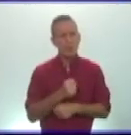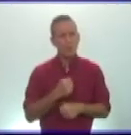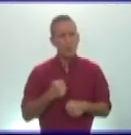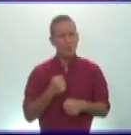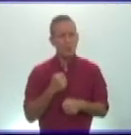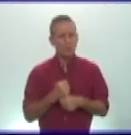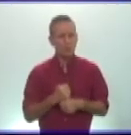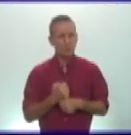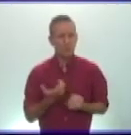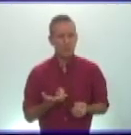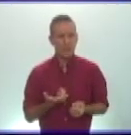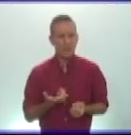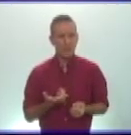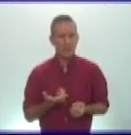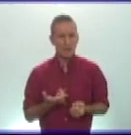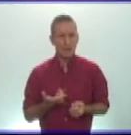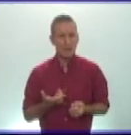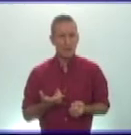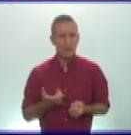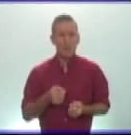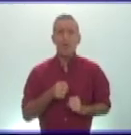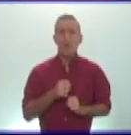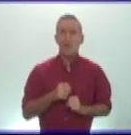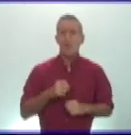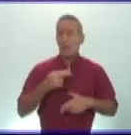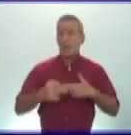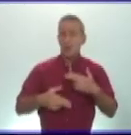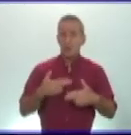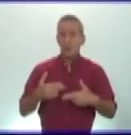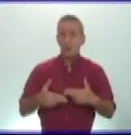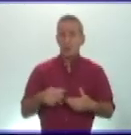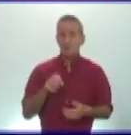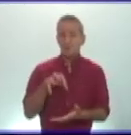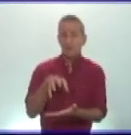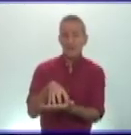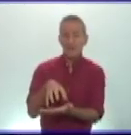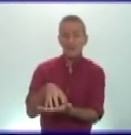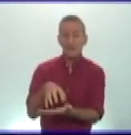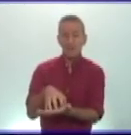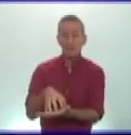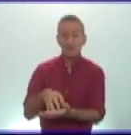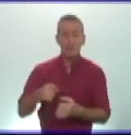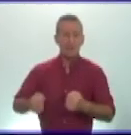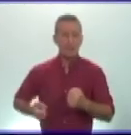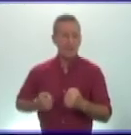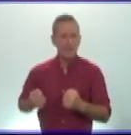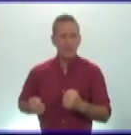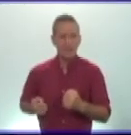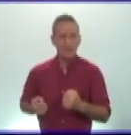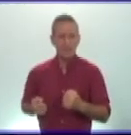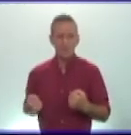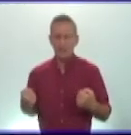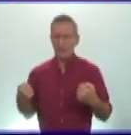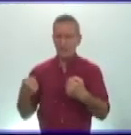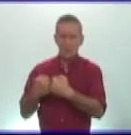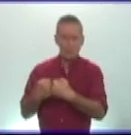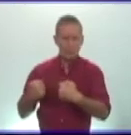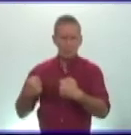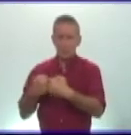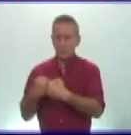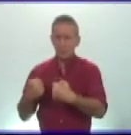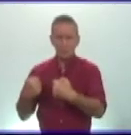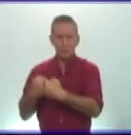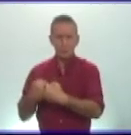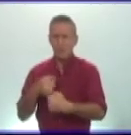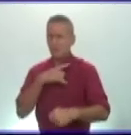y que hacían de gladiadores en aquellos en aquellos lugares de ley de guerra donde precisamente muchos morían y sacrificaban